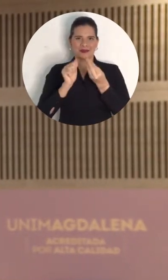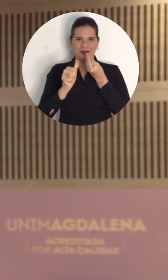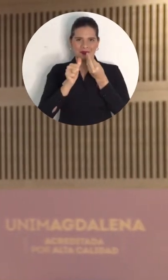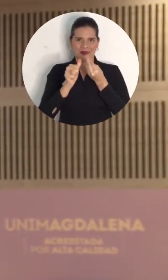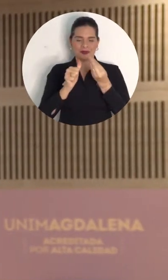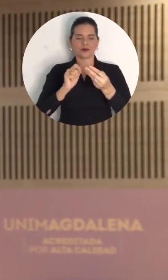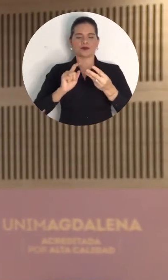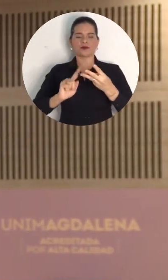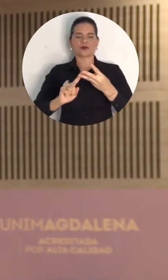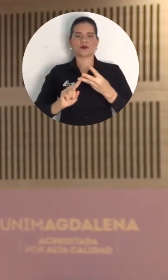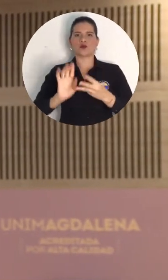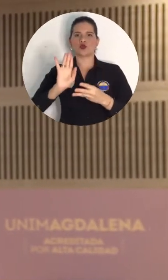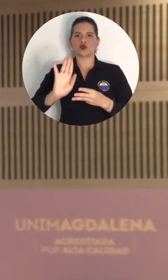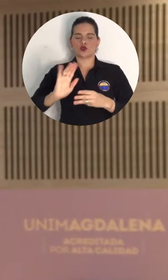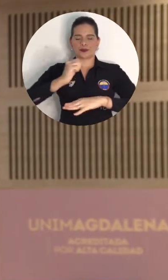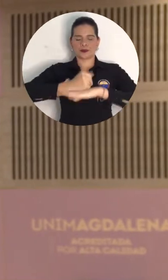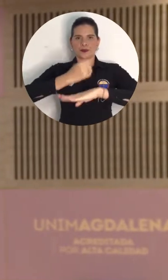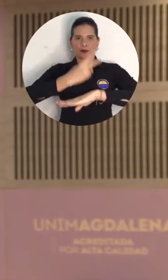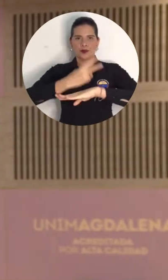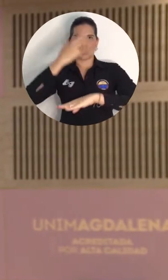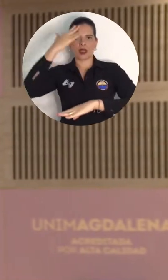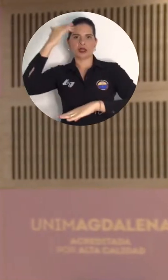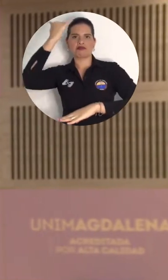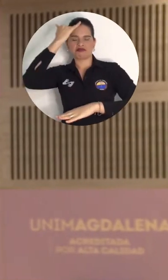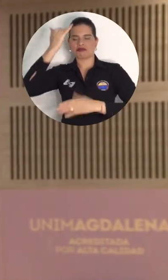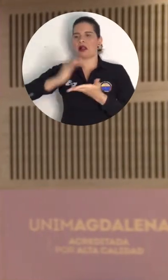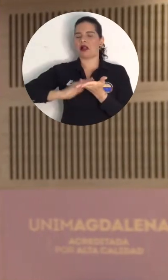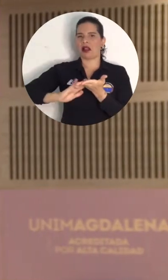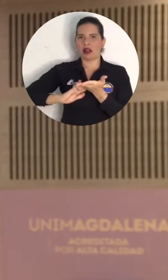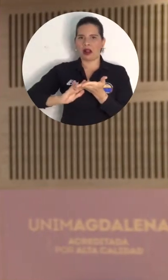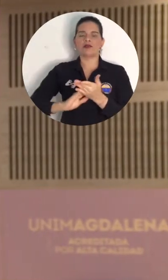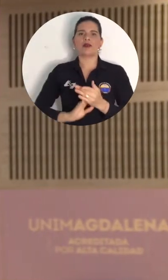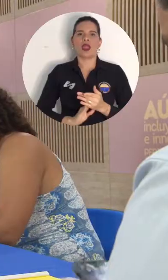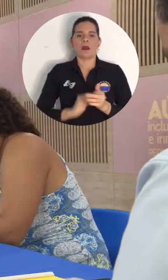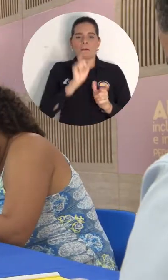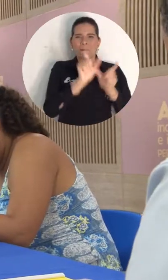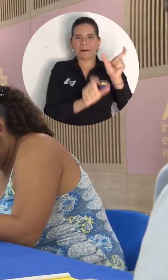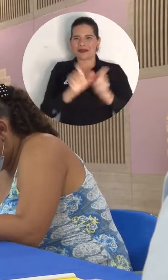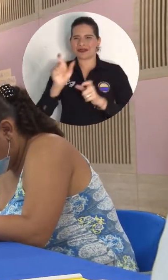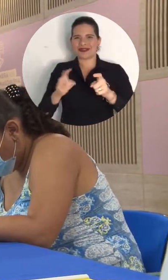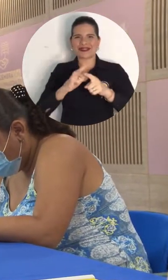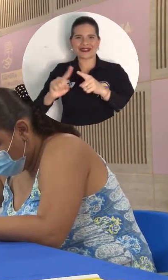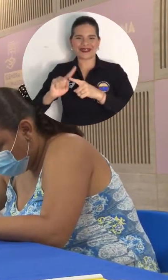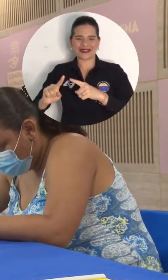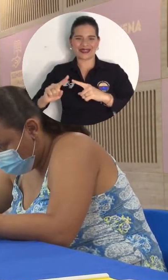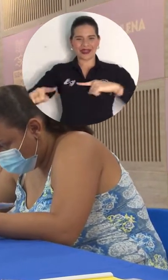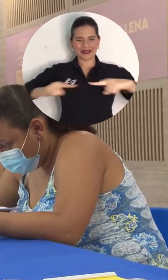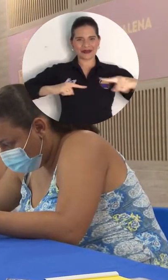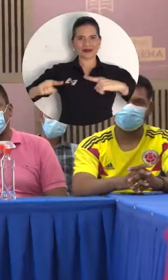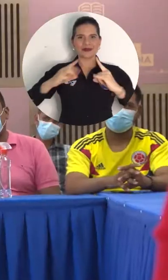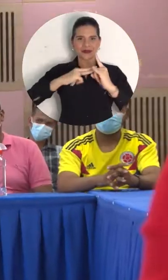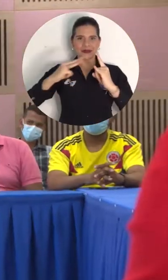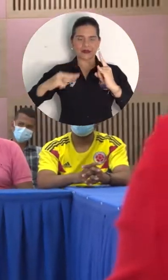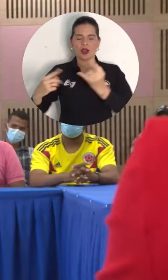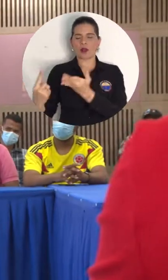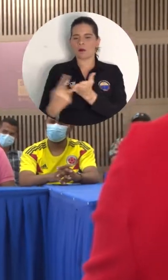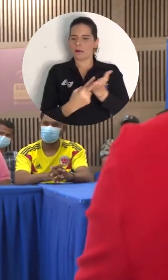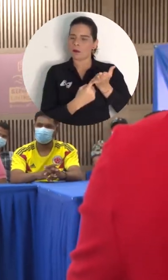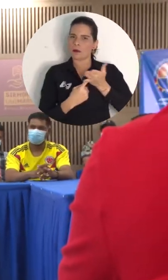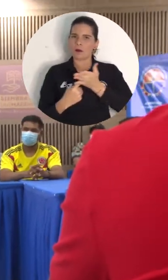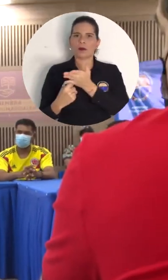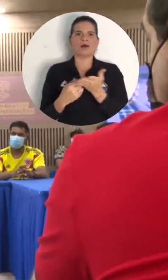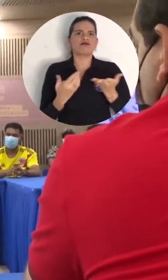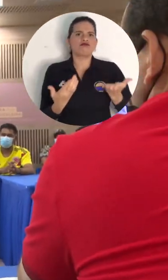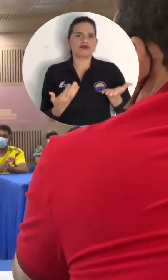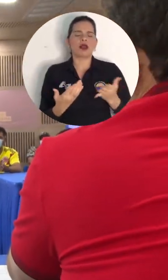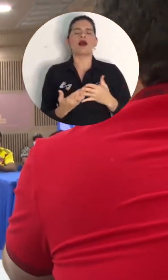universitario, con el vicerrector académico y con parte del personal administrativo de la universidad,